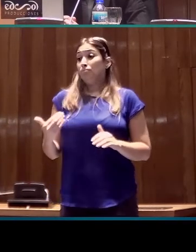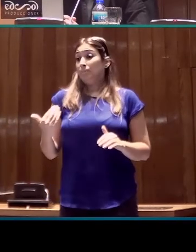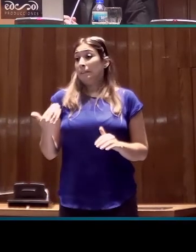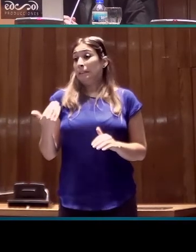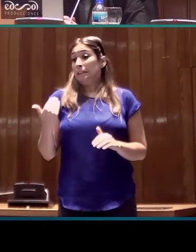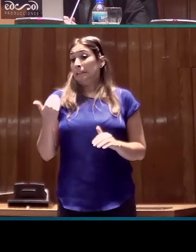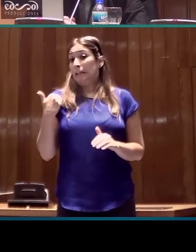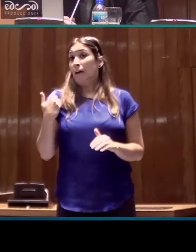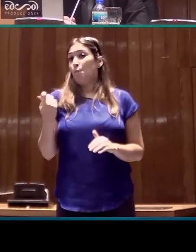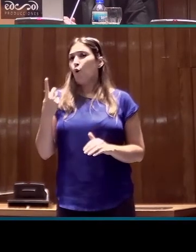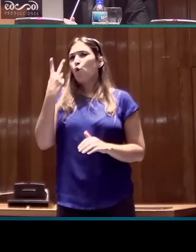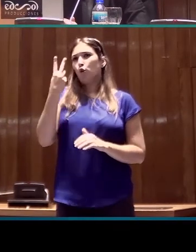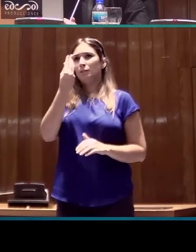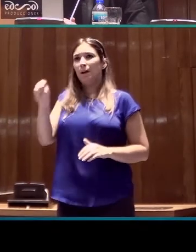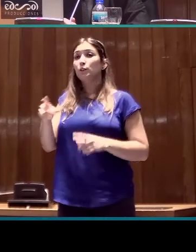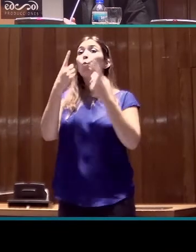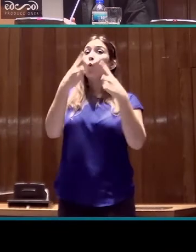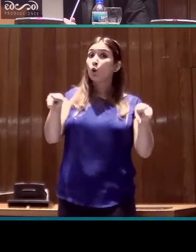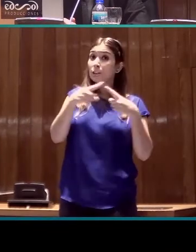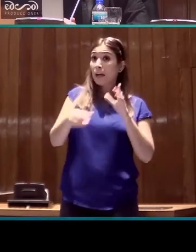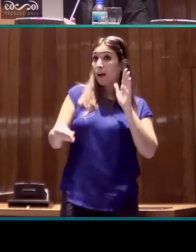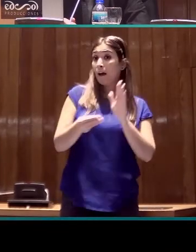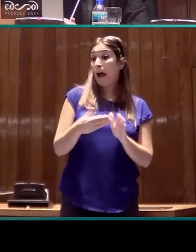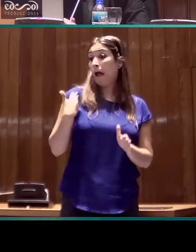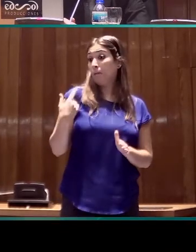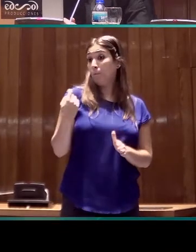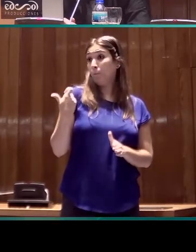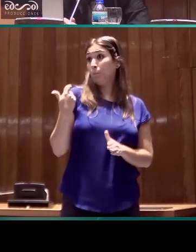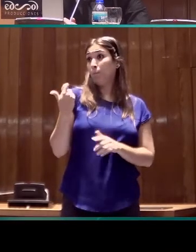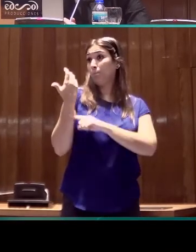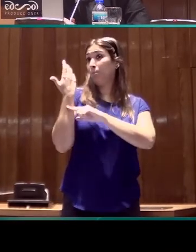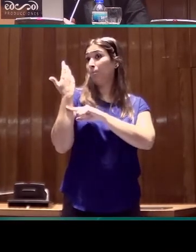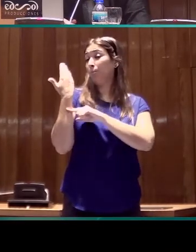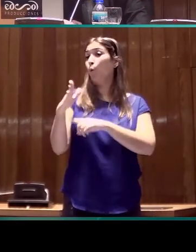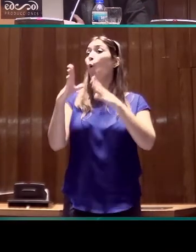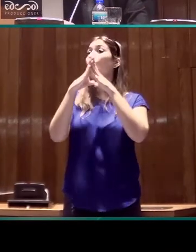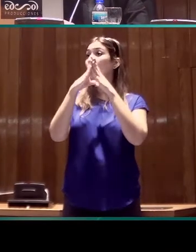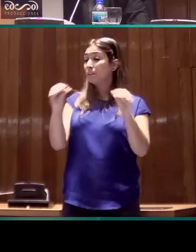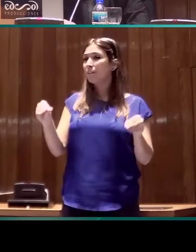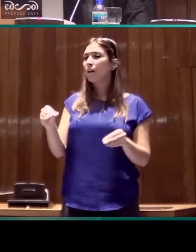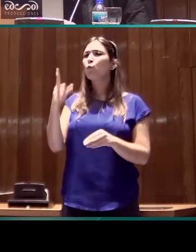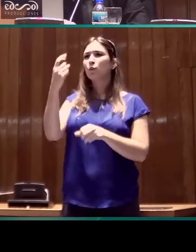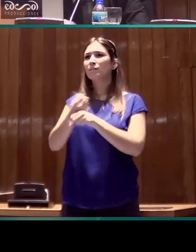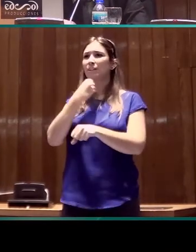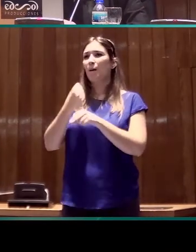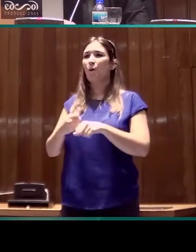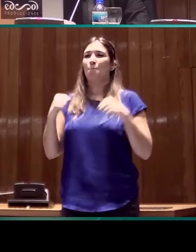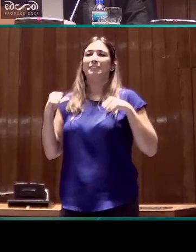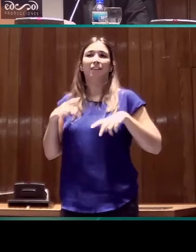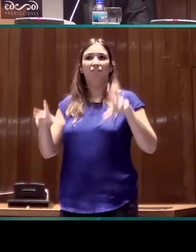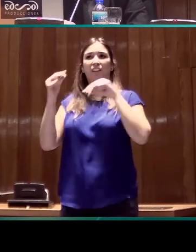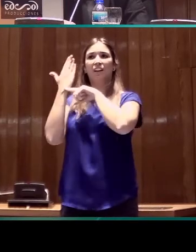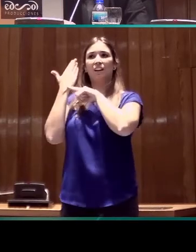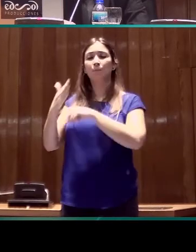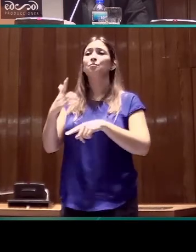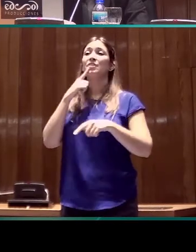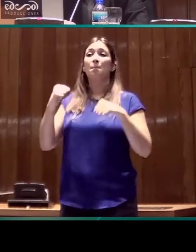dos nuevas líneas. Música acaba de presentarse en la universidad un trabajo de fin de máster, del